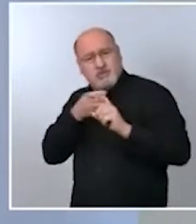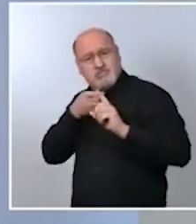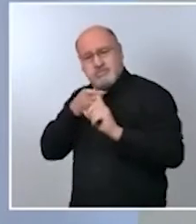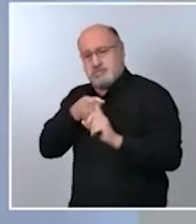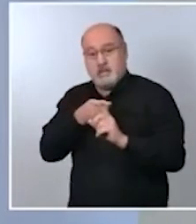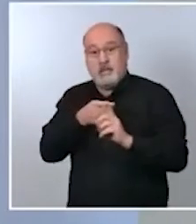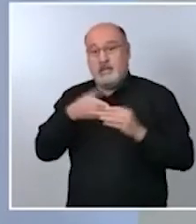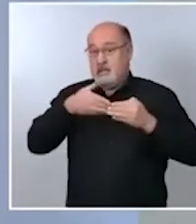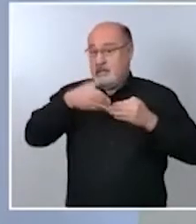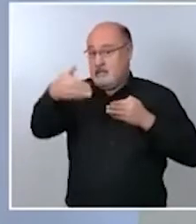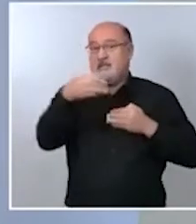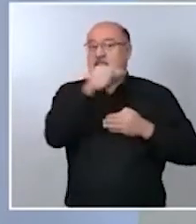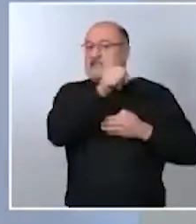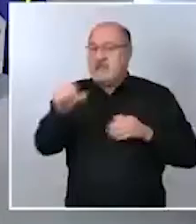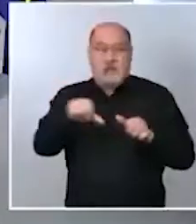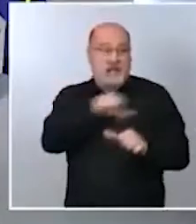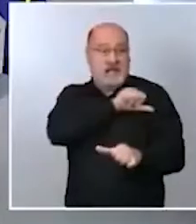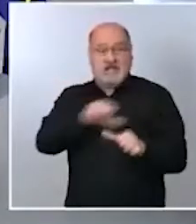aseguro que cómodas no son